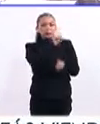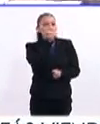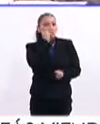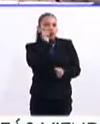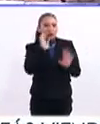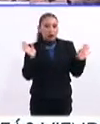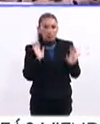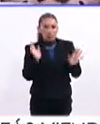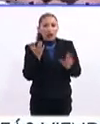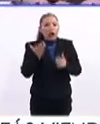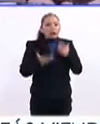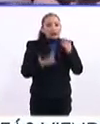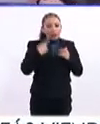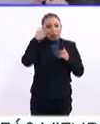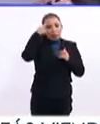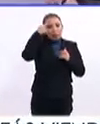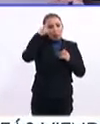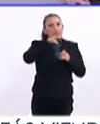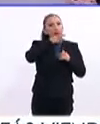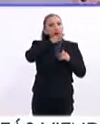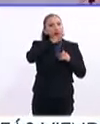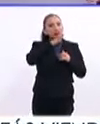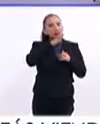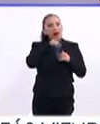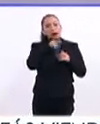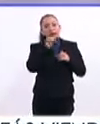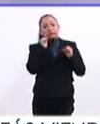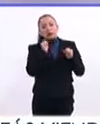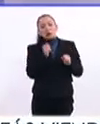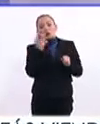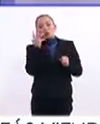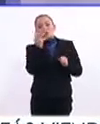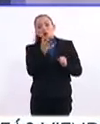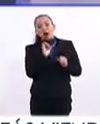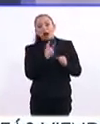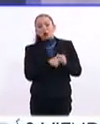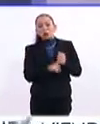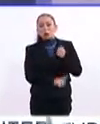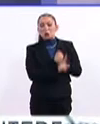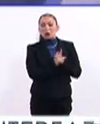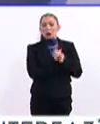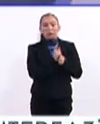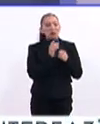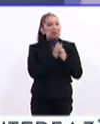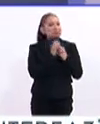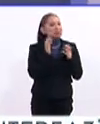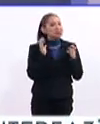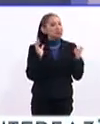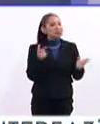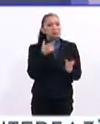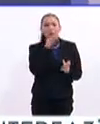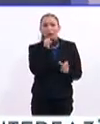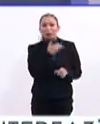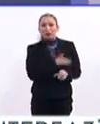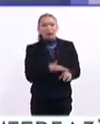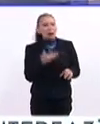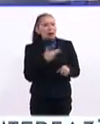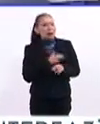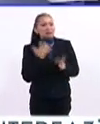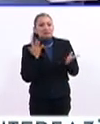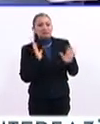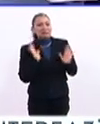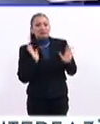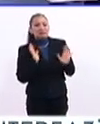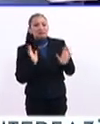A veces nuestro inconsciente como papás nos dice, va a haber algo mucho más grave que no voy a poder solucionar, es decir, quizás esto se